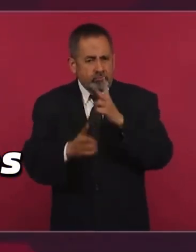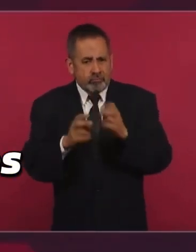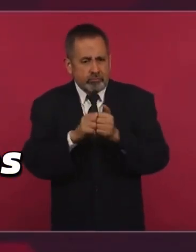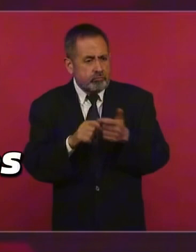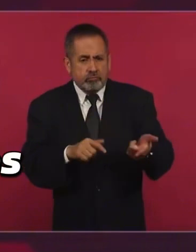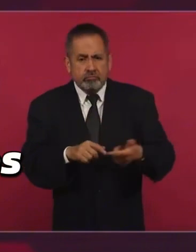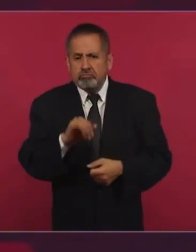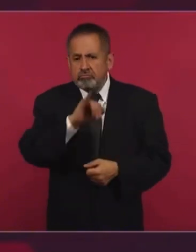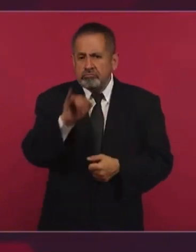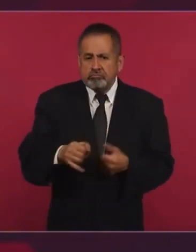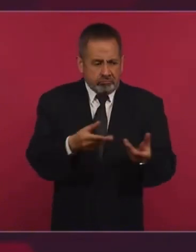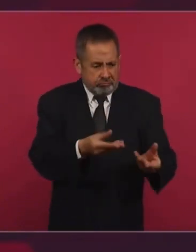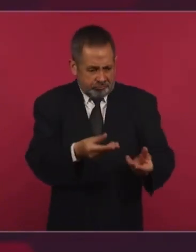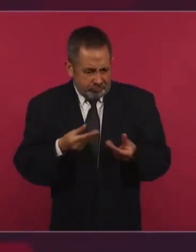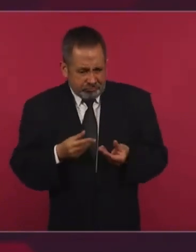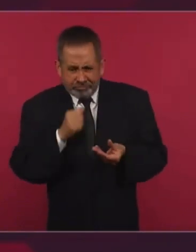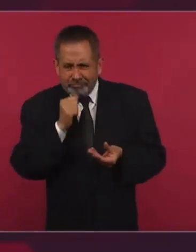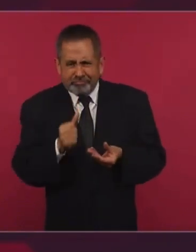nunca me entregaron nada